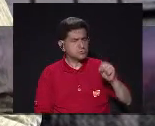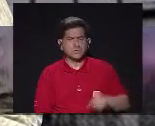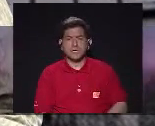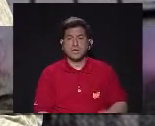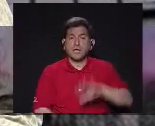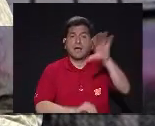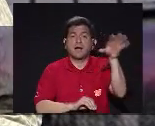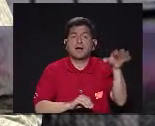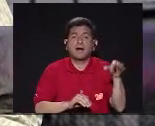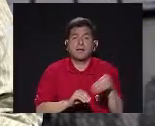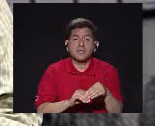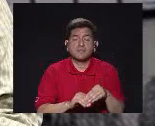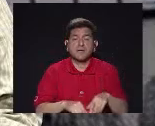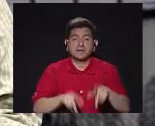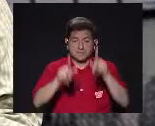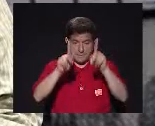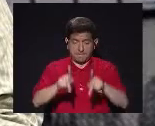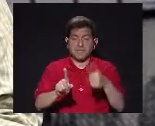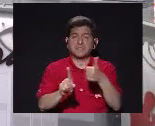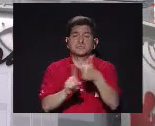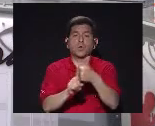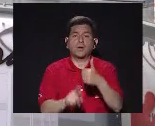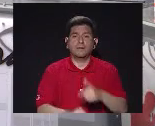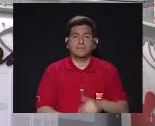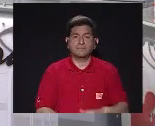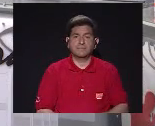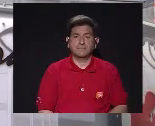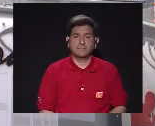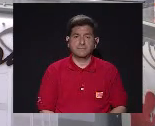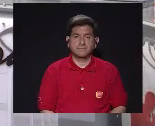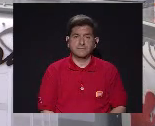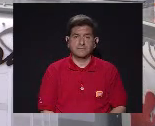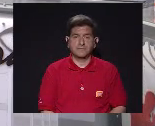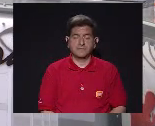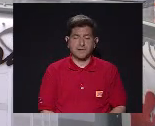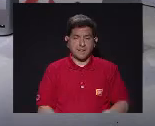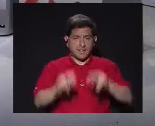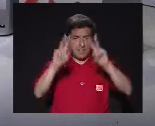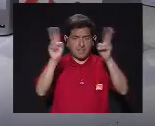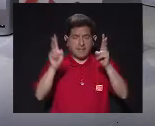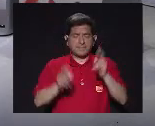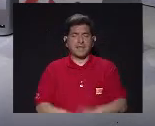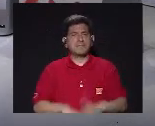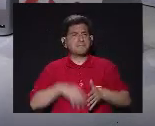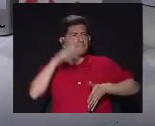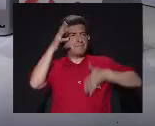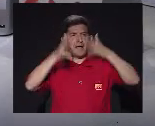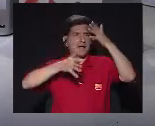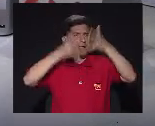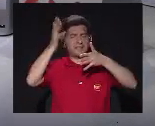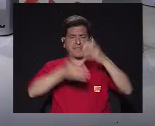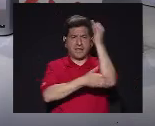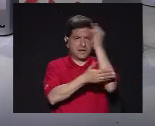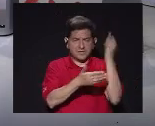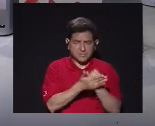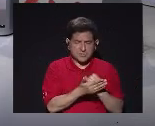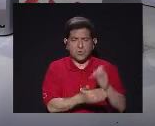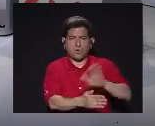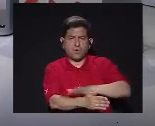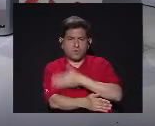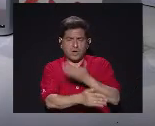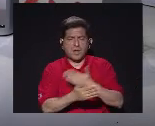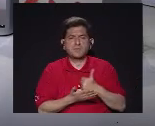Pueden hacer cambio Y que además Son personas Y en este caso Todo el tema De creación